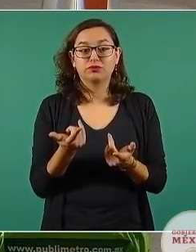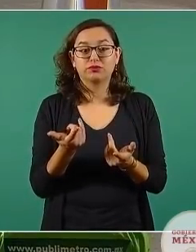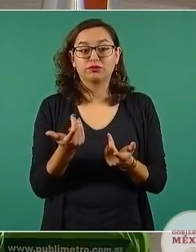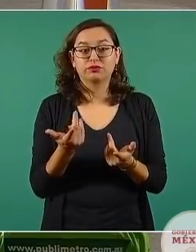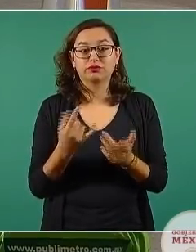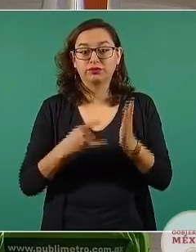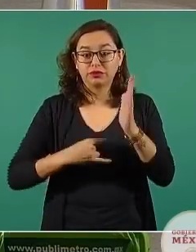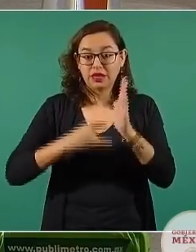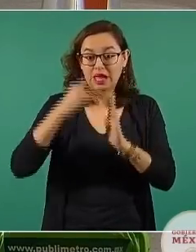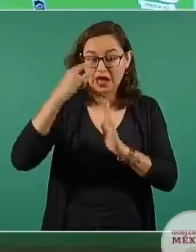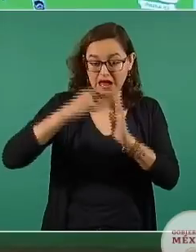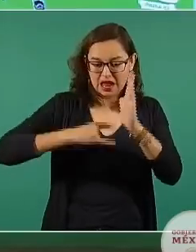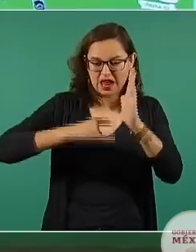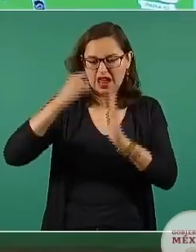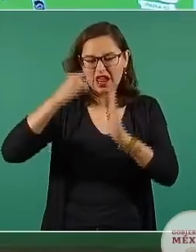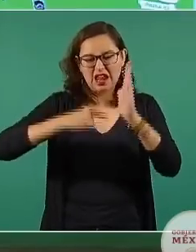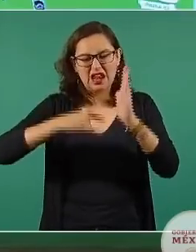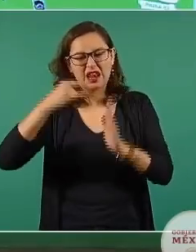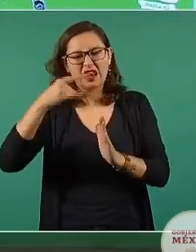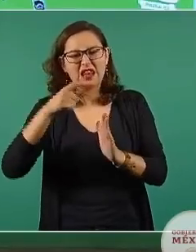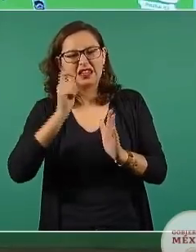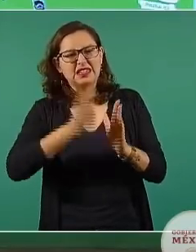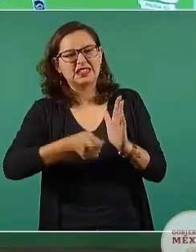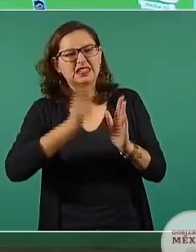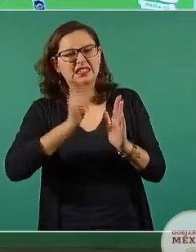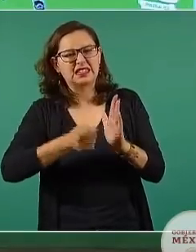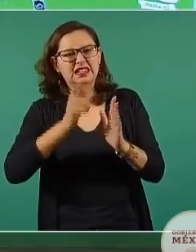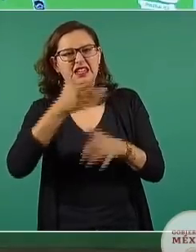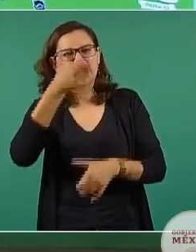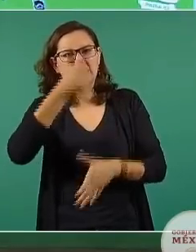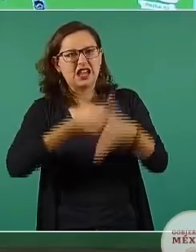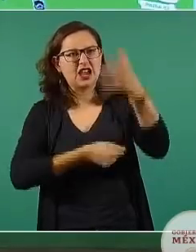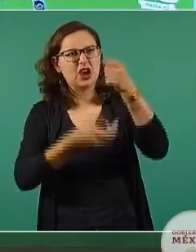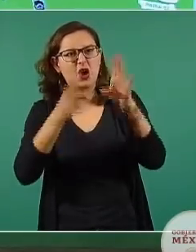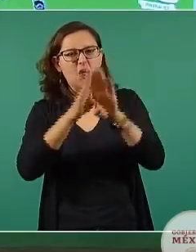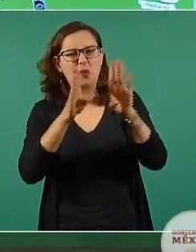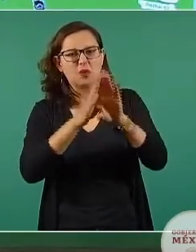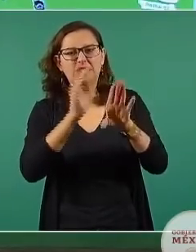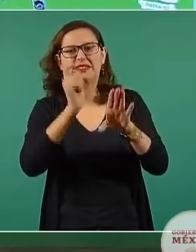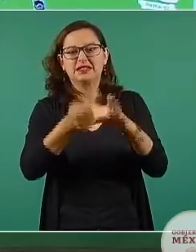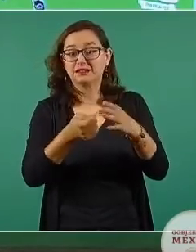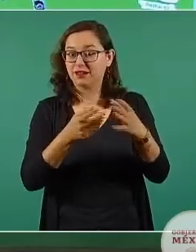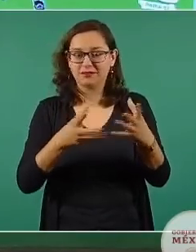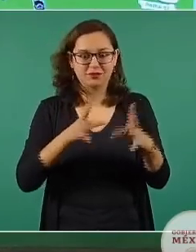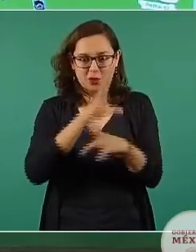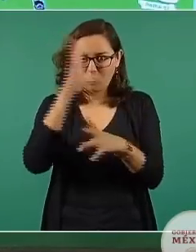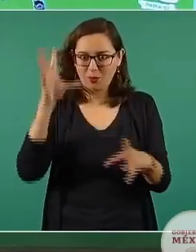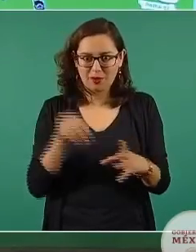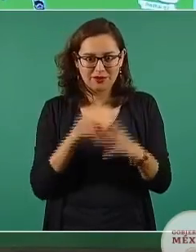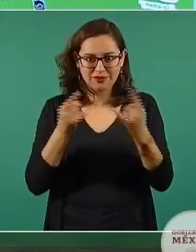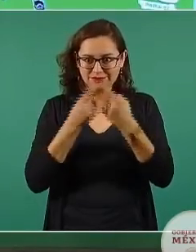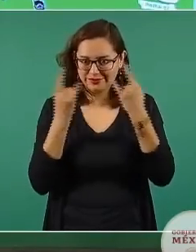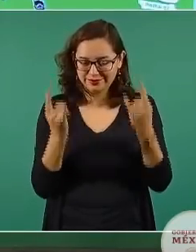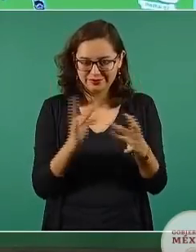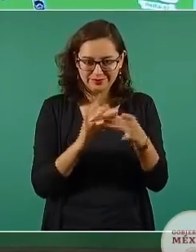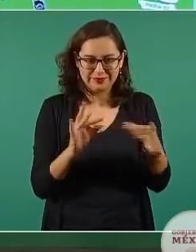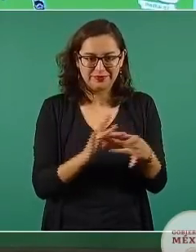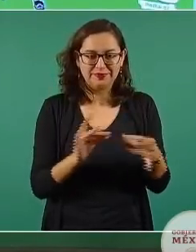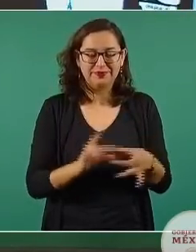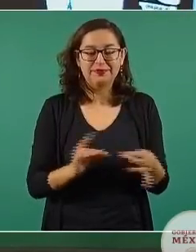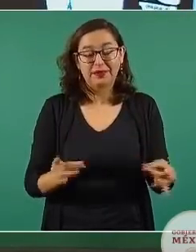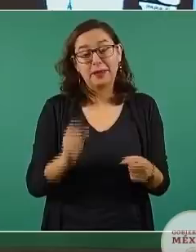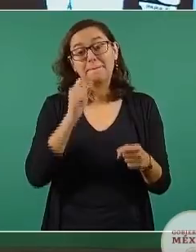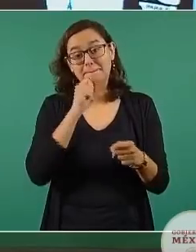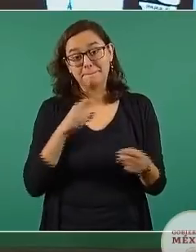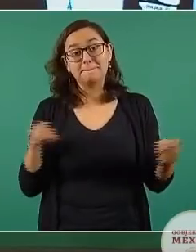contarles a sus paisanos cómo es esa caja que sube con poleas. Y por último, debería estar, era obligado,